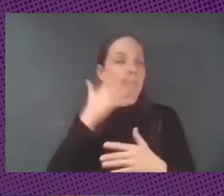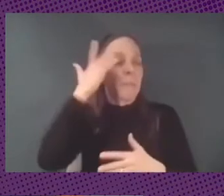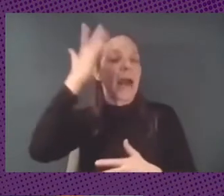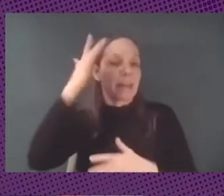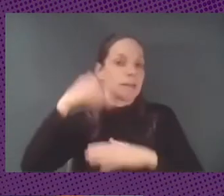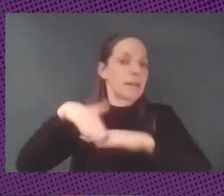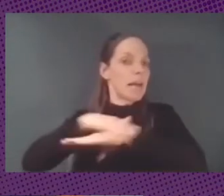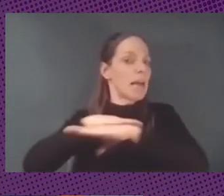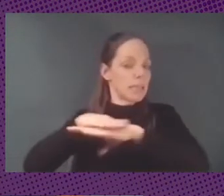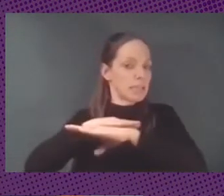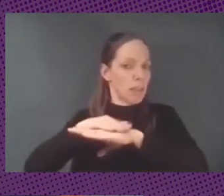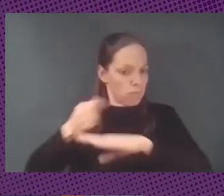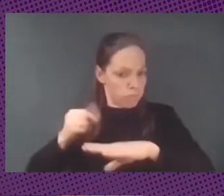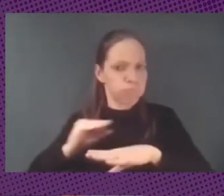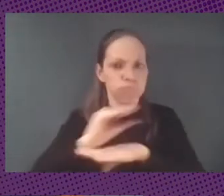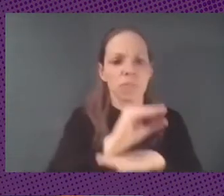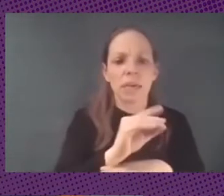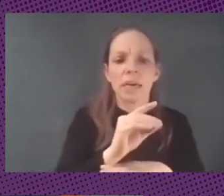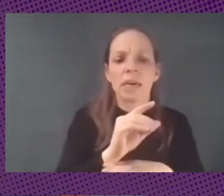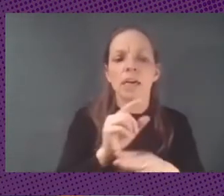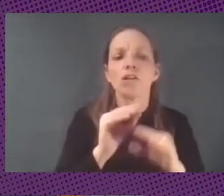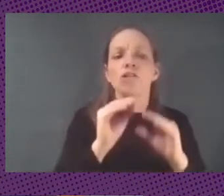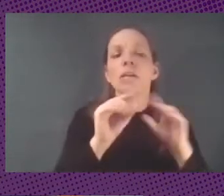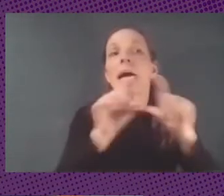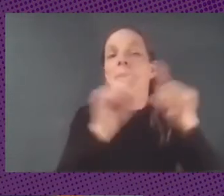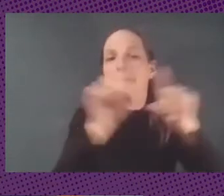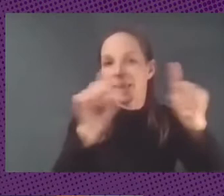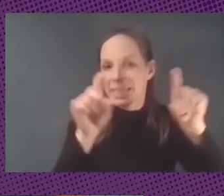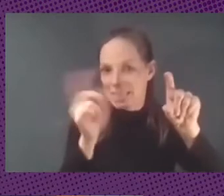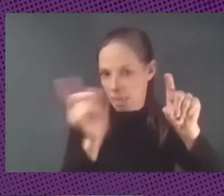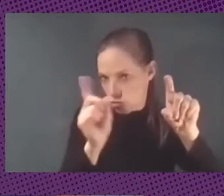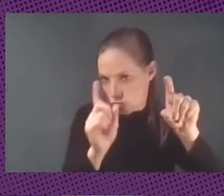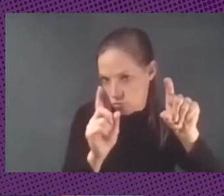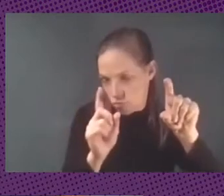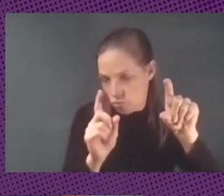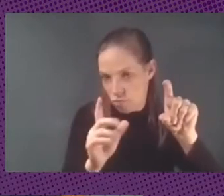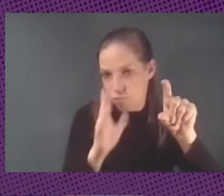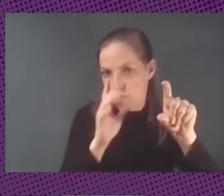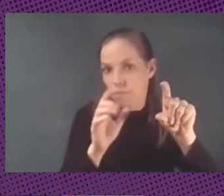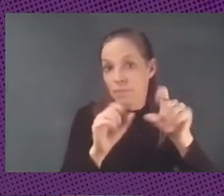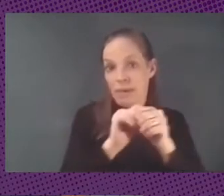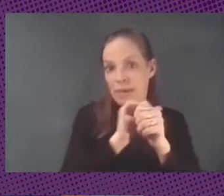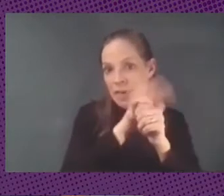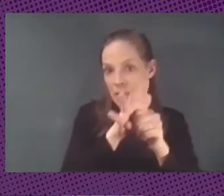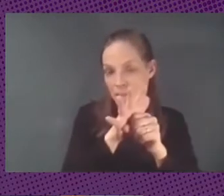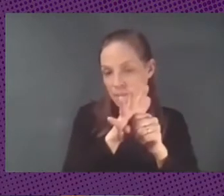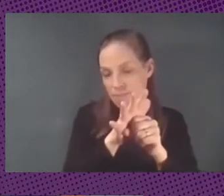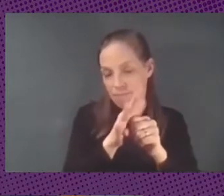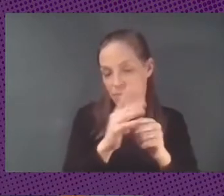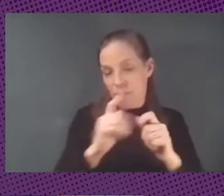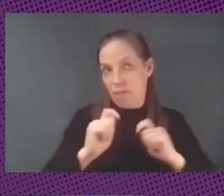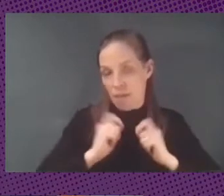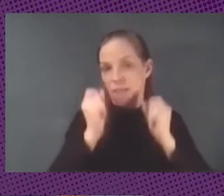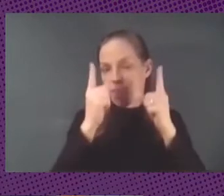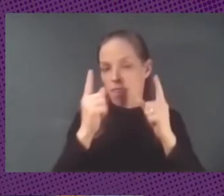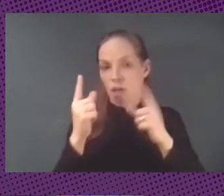las necesidades que tengan no las empresas porque lo que estamos viendo posteriormente con el COVID es canalizar todos los fondos públicos hacia el